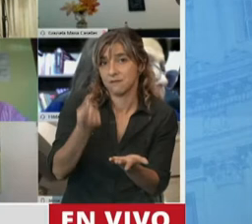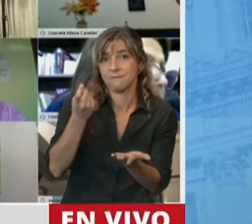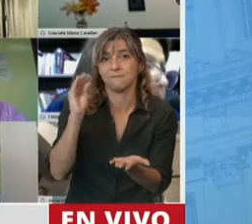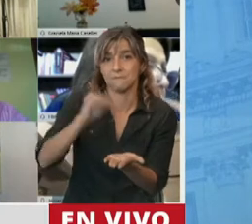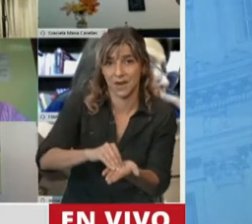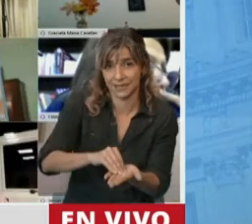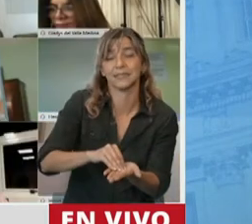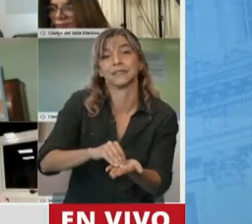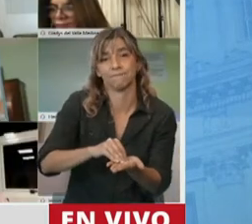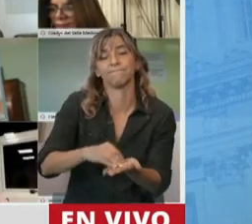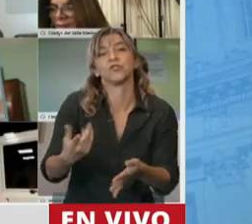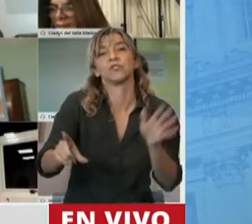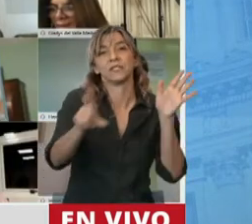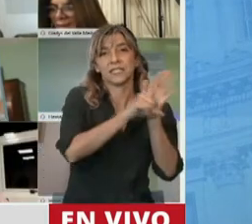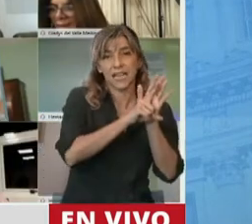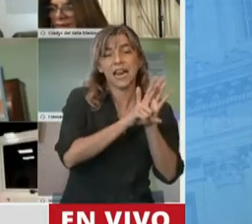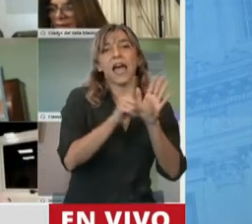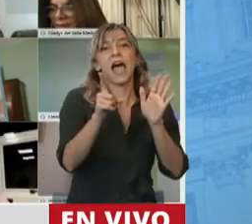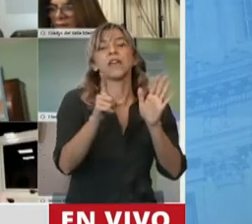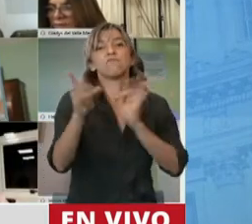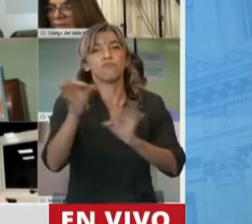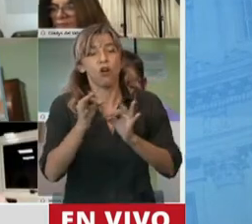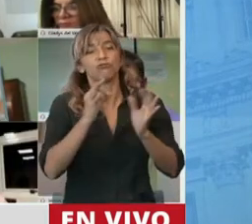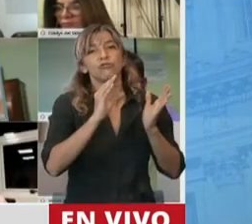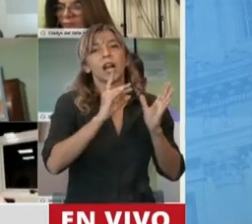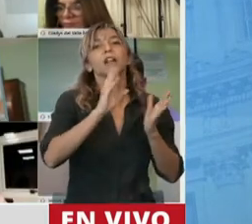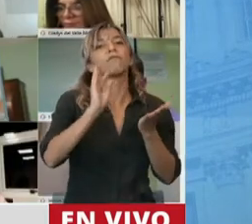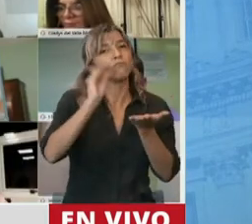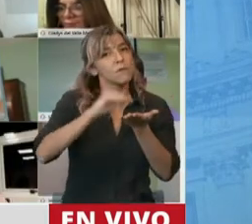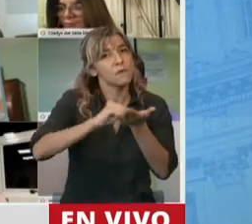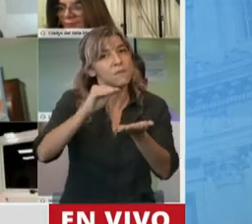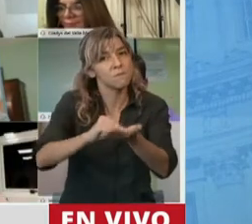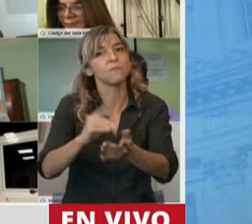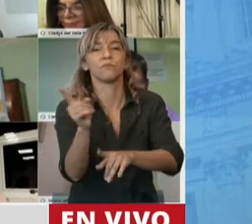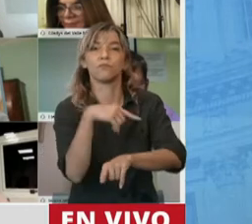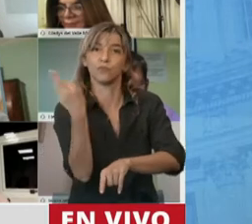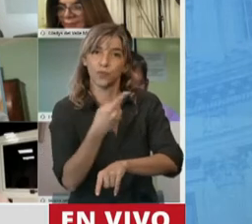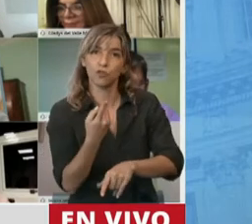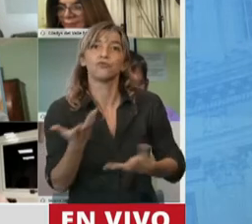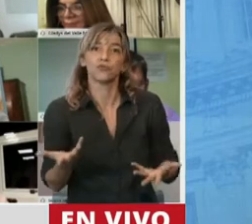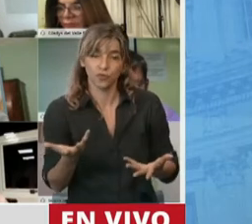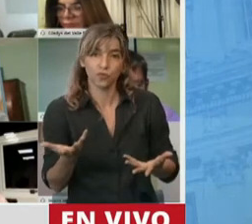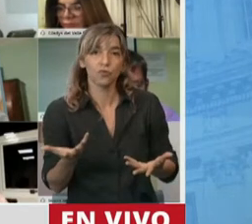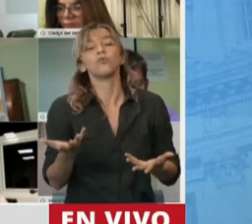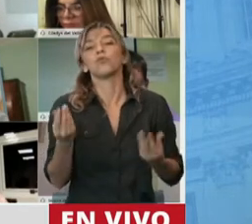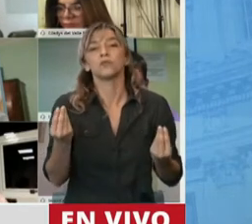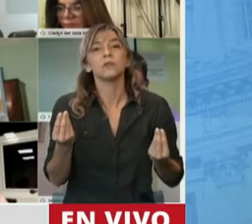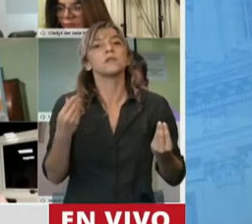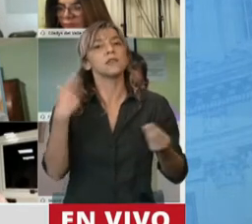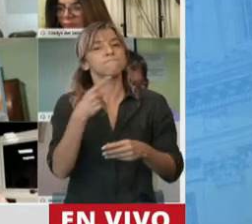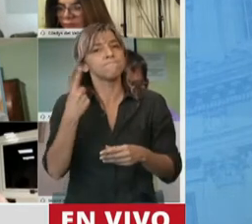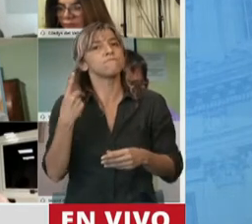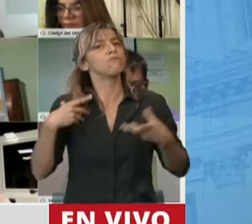ley merece que nos pongamos todos de acuerdo. Es por eso que desde Juntos por el Cambio aportamos, entre otras cosas, mantener el